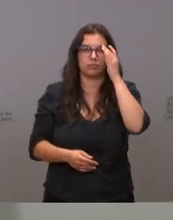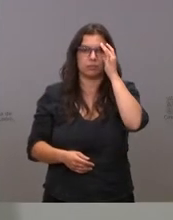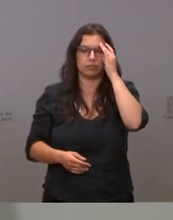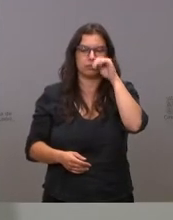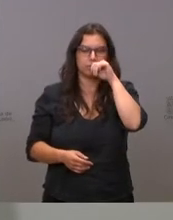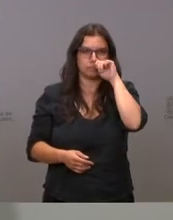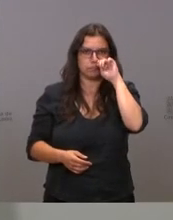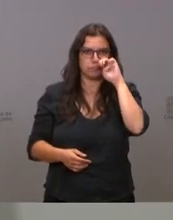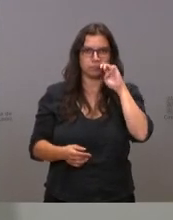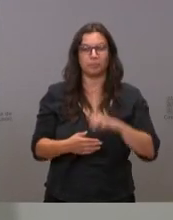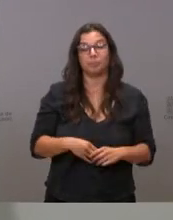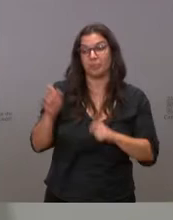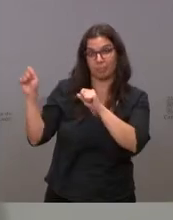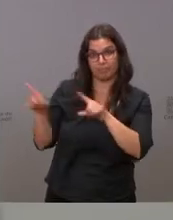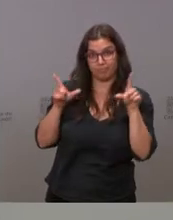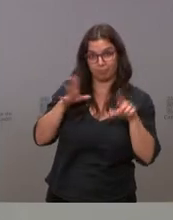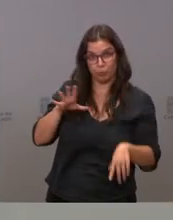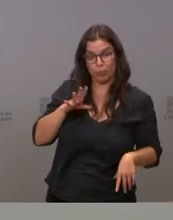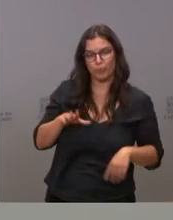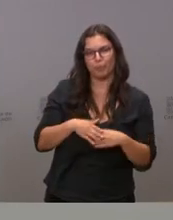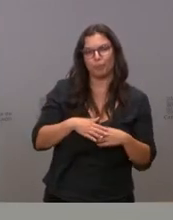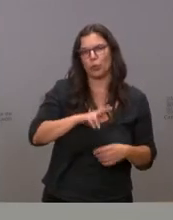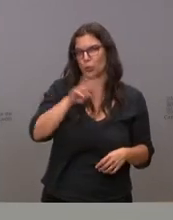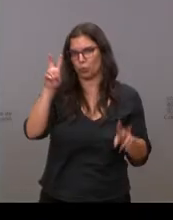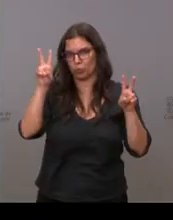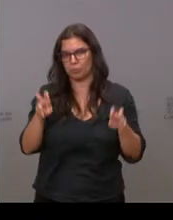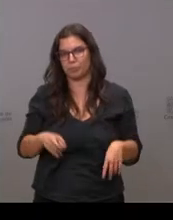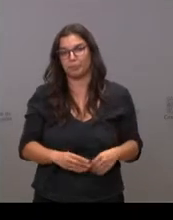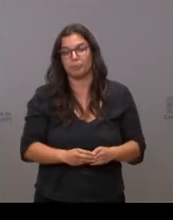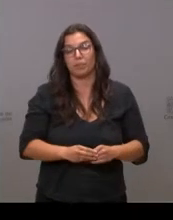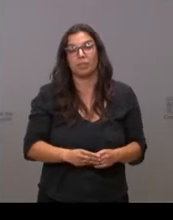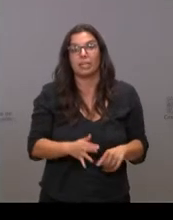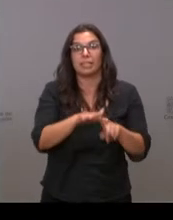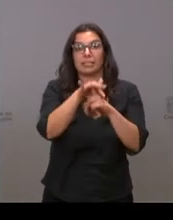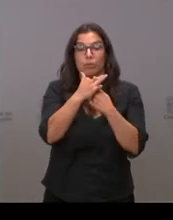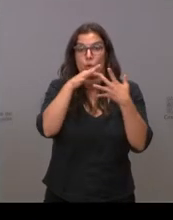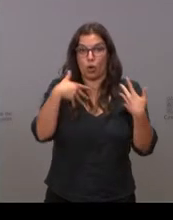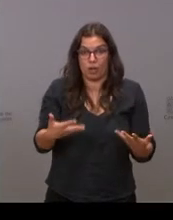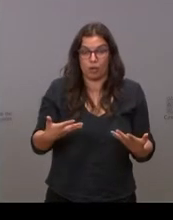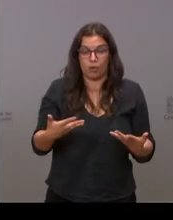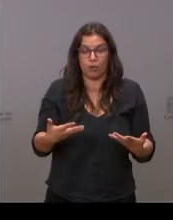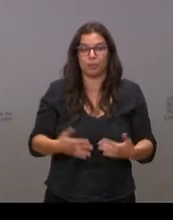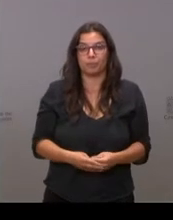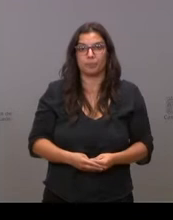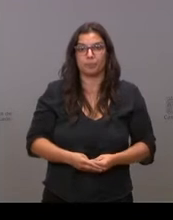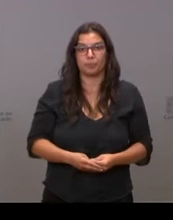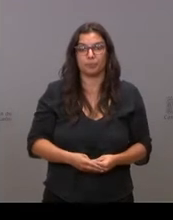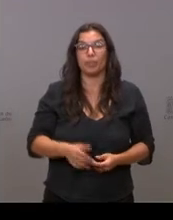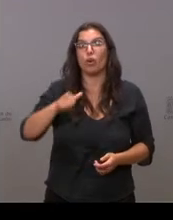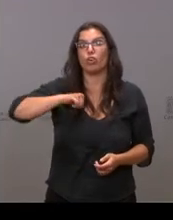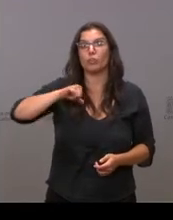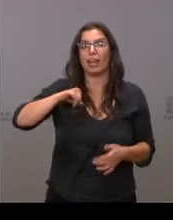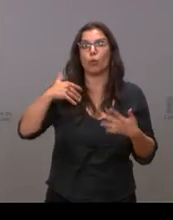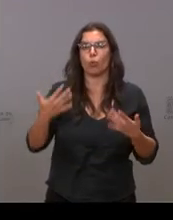Aparte de esto se me pasa la siguiente diapositiva la situación a día de hoy en nuestros hospitales